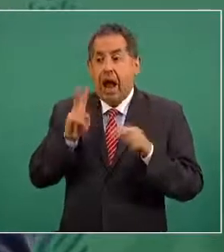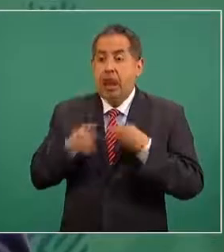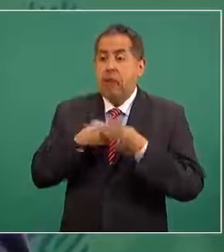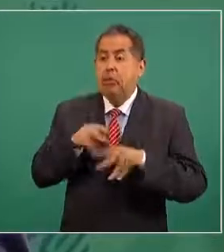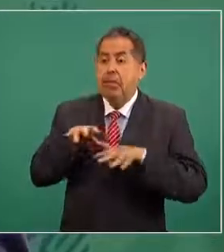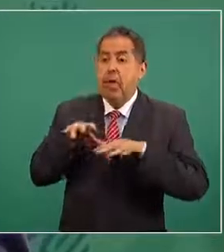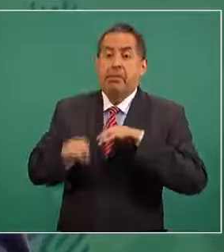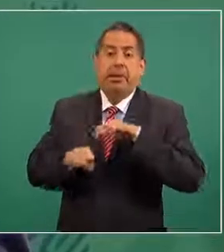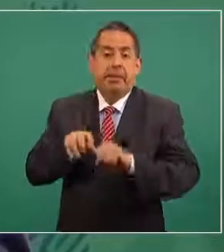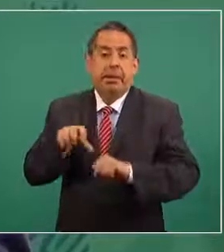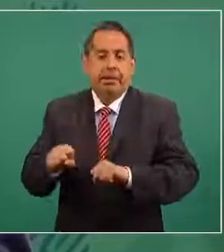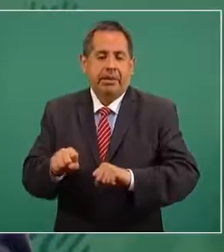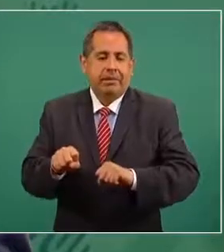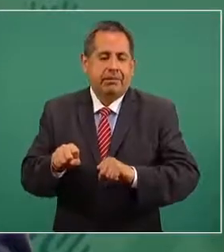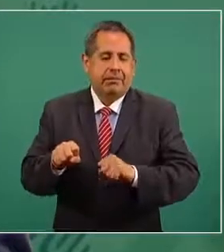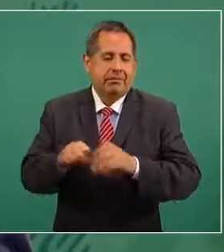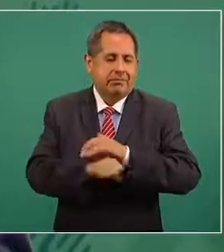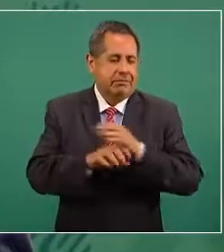delincuentes